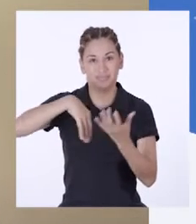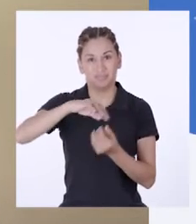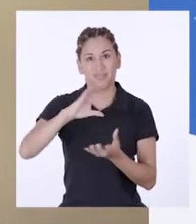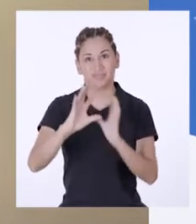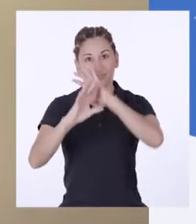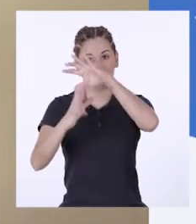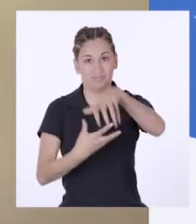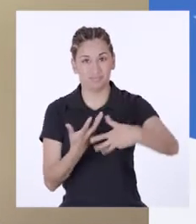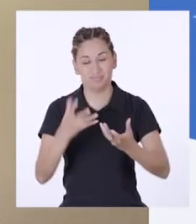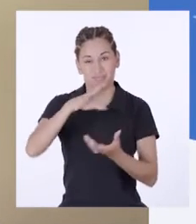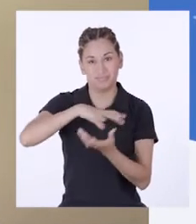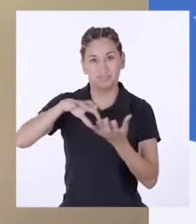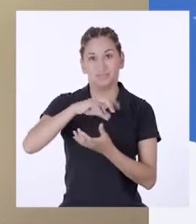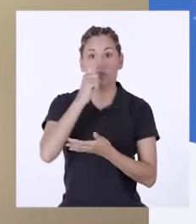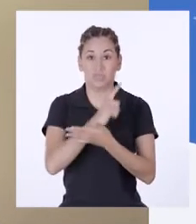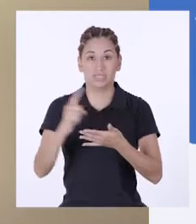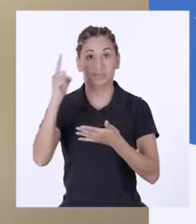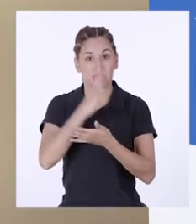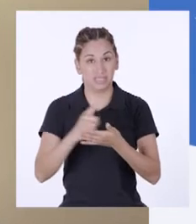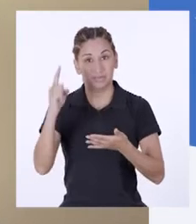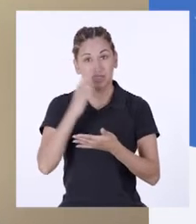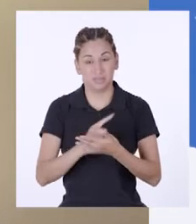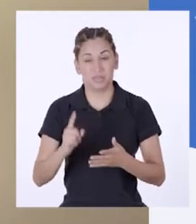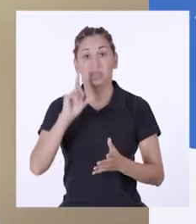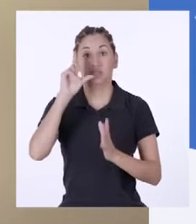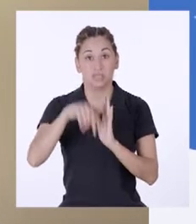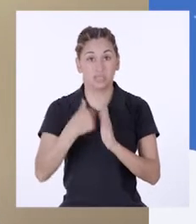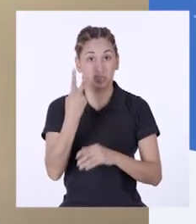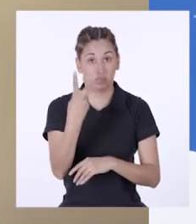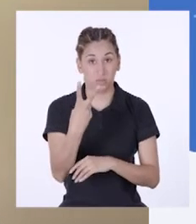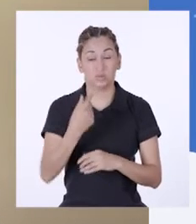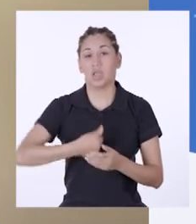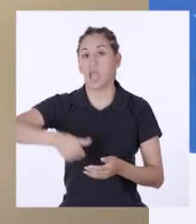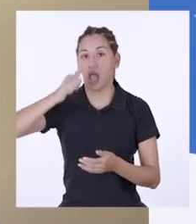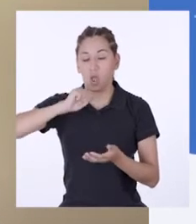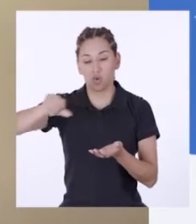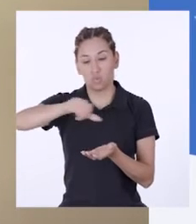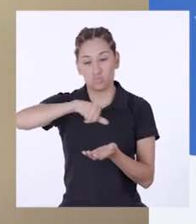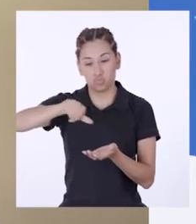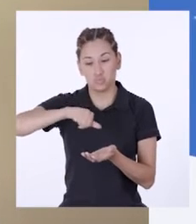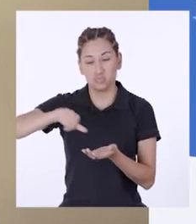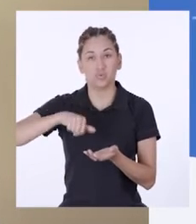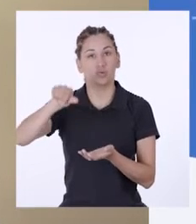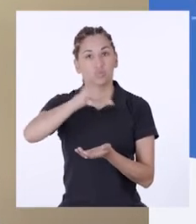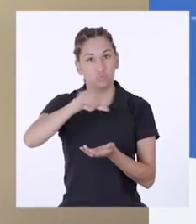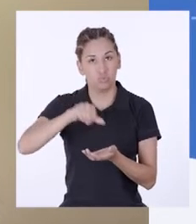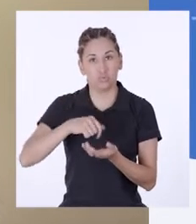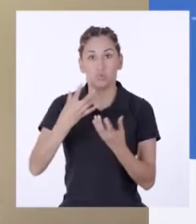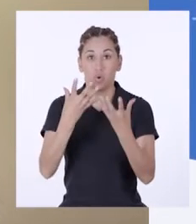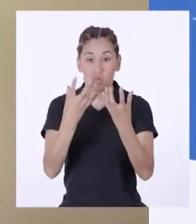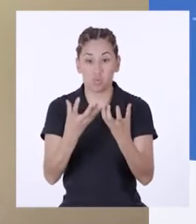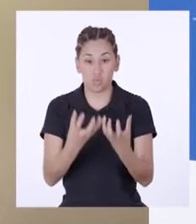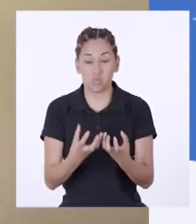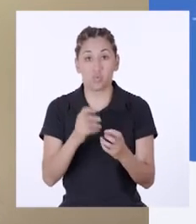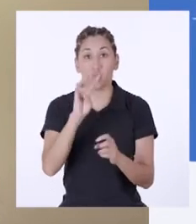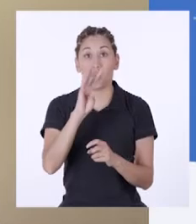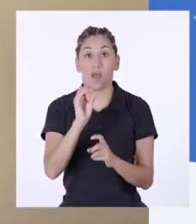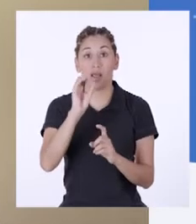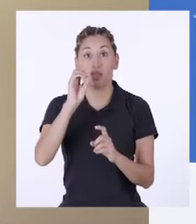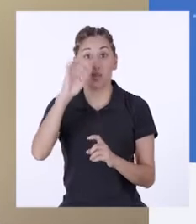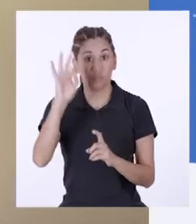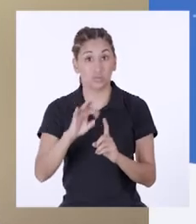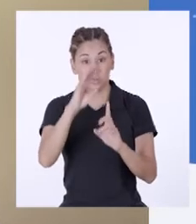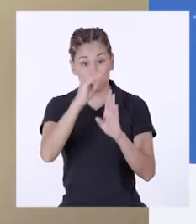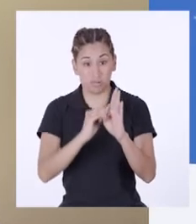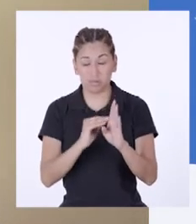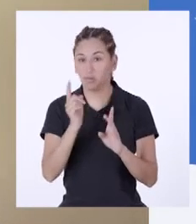los residuos entre sí cada semana. Y segundo, regando con agua la compostera para que la humedad no baje de 40